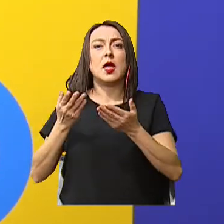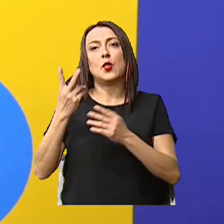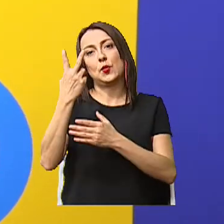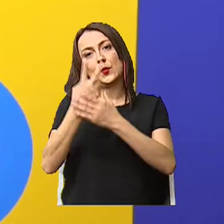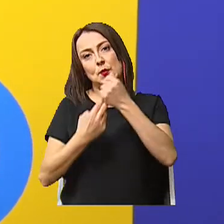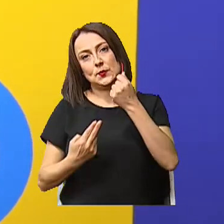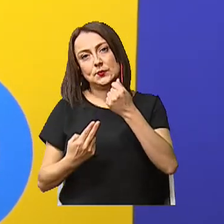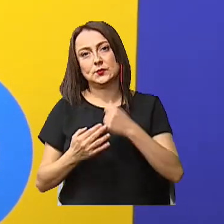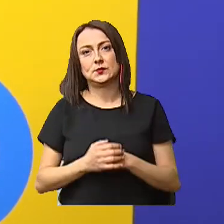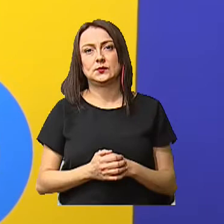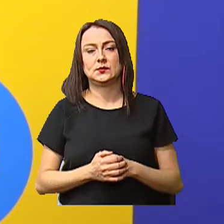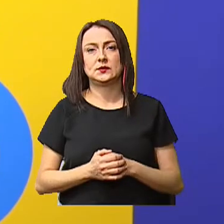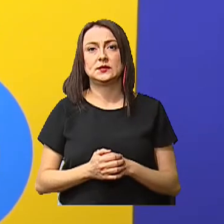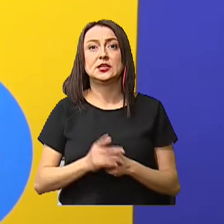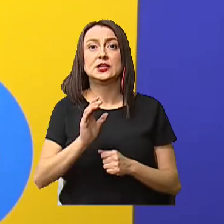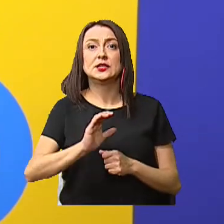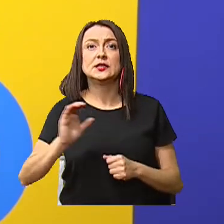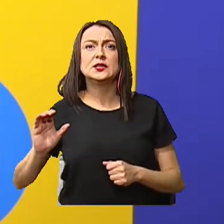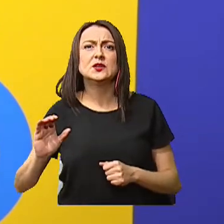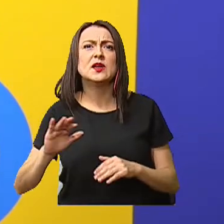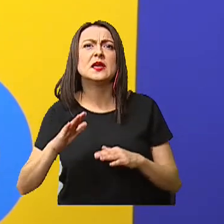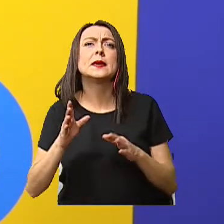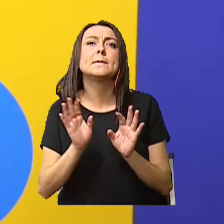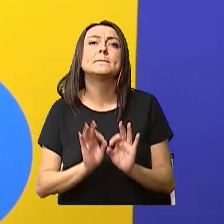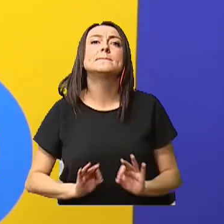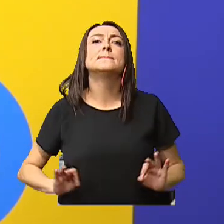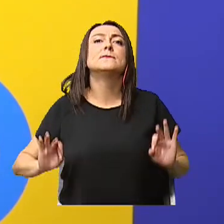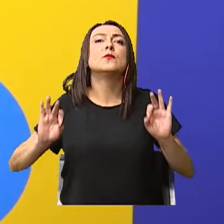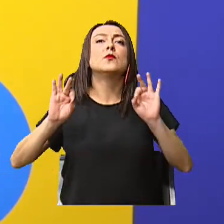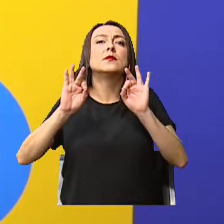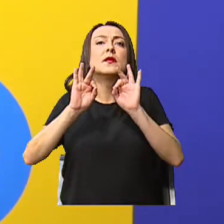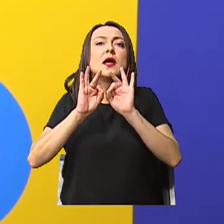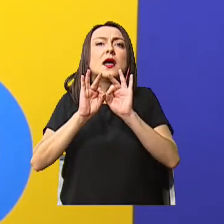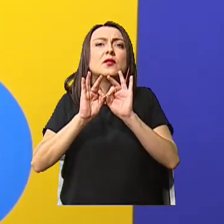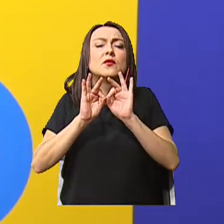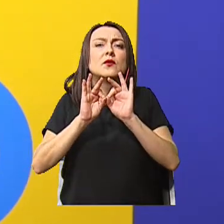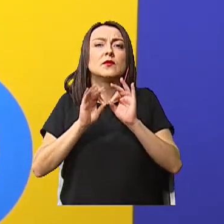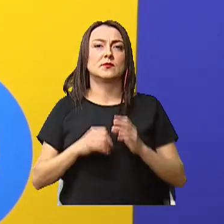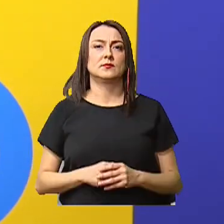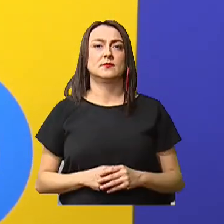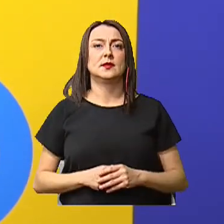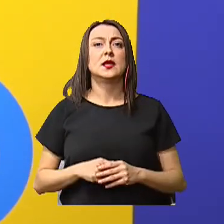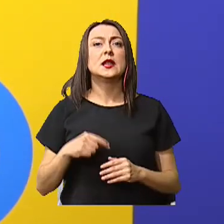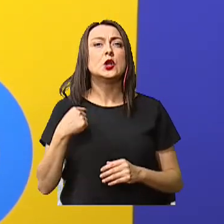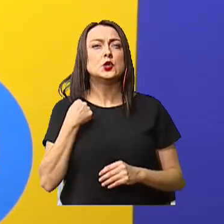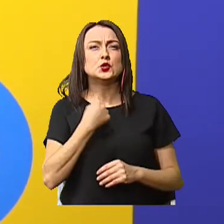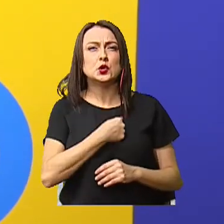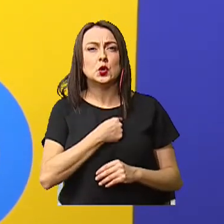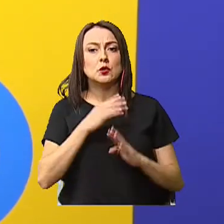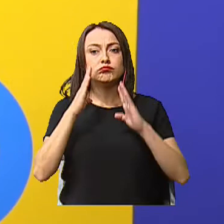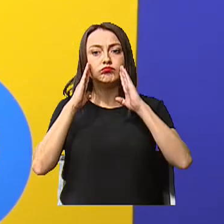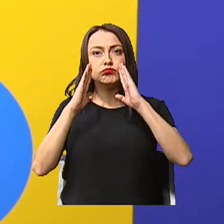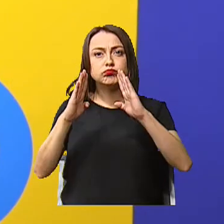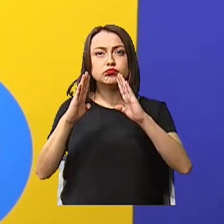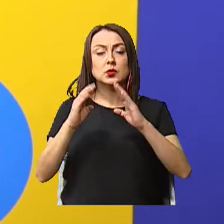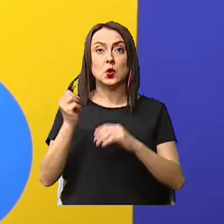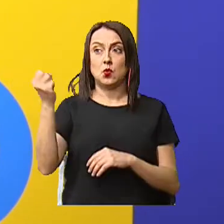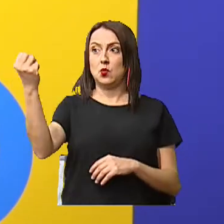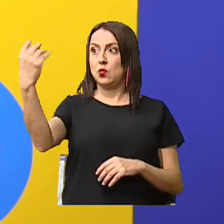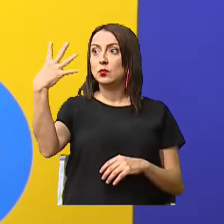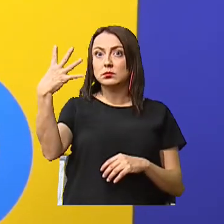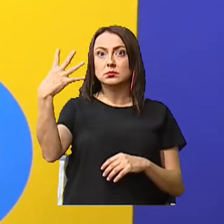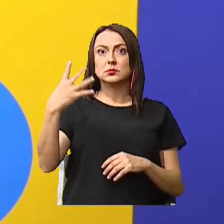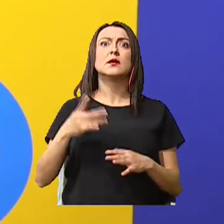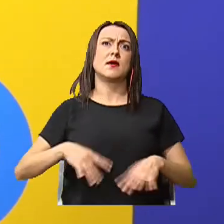Niños, qué importante es en este caso que tomemos en cuenta que la luz